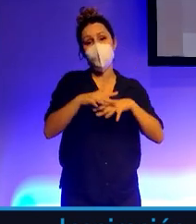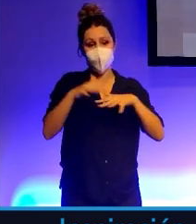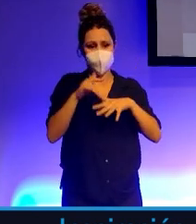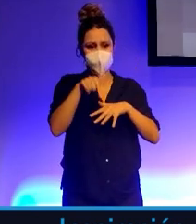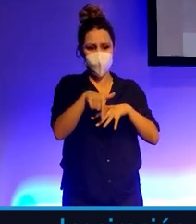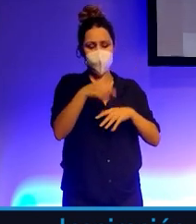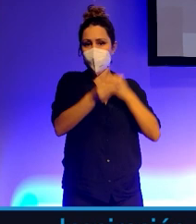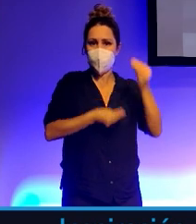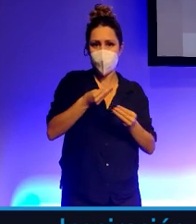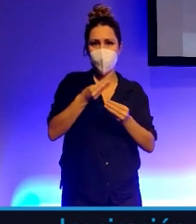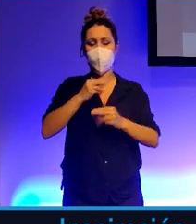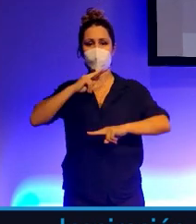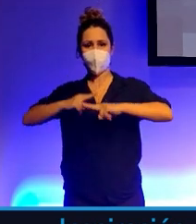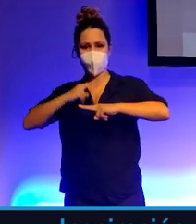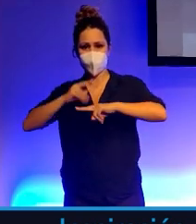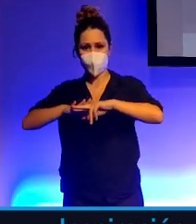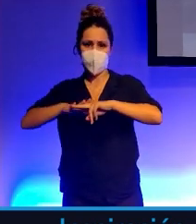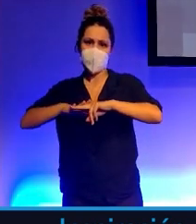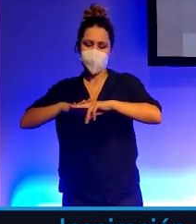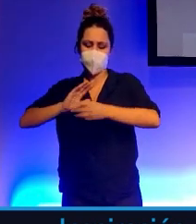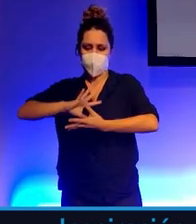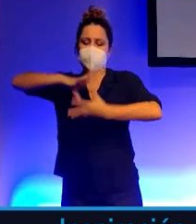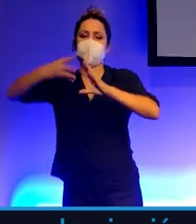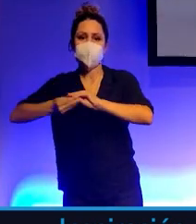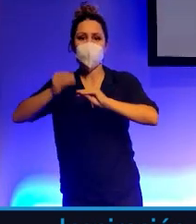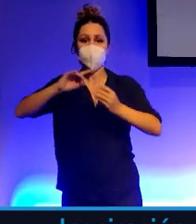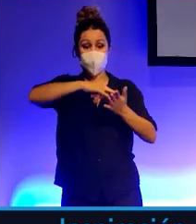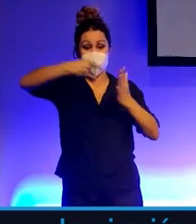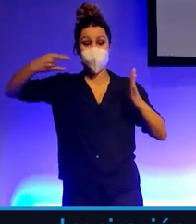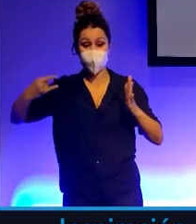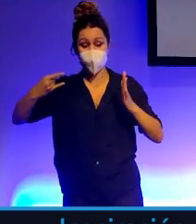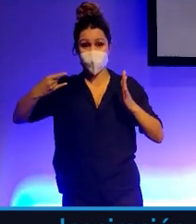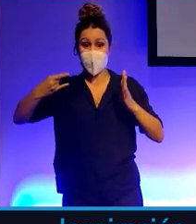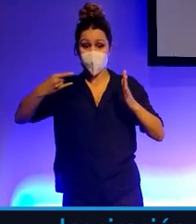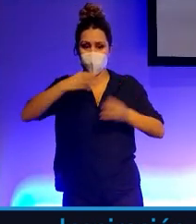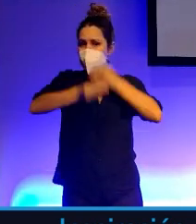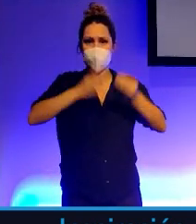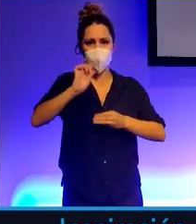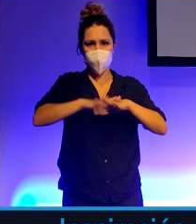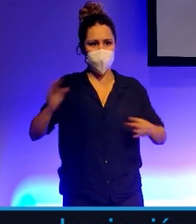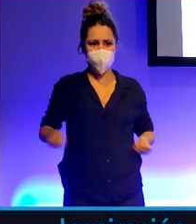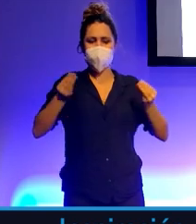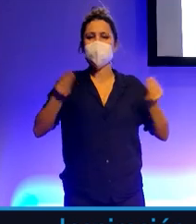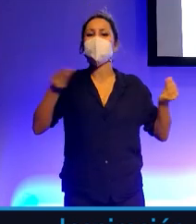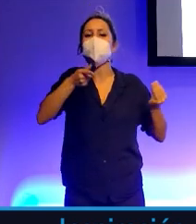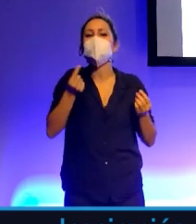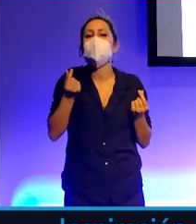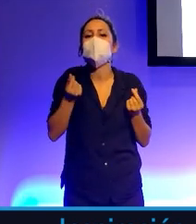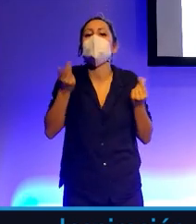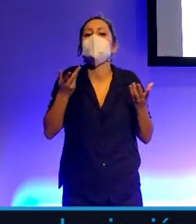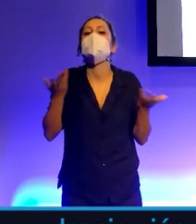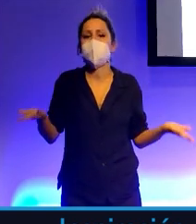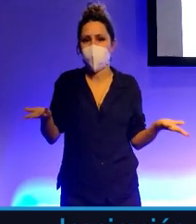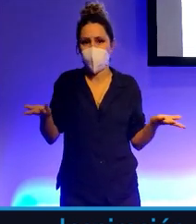valor y personalizar? ¿Cuánto cuesta no abrazar las tecnologías para ser mejores? Estamos en los albores de una nueva era.